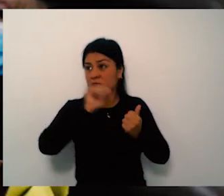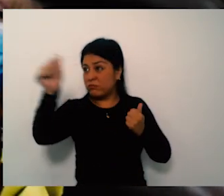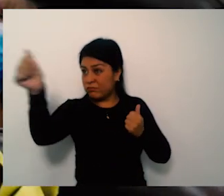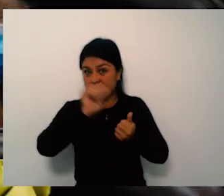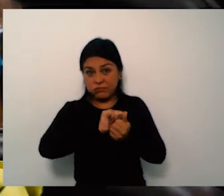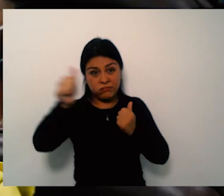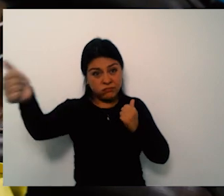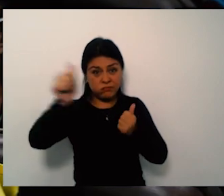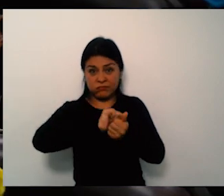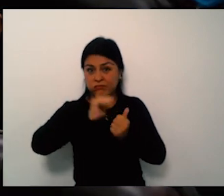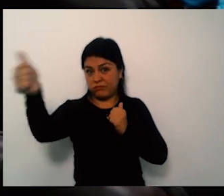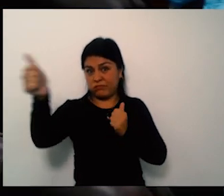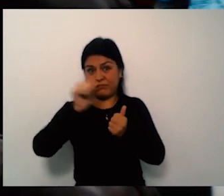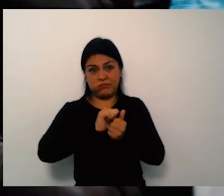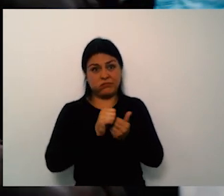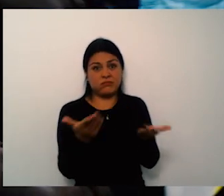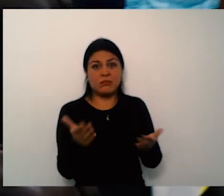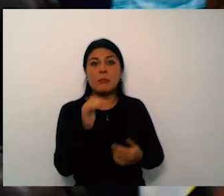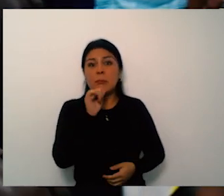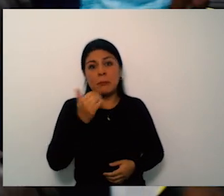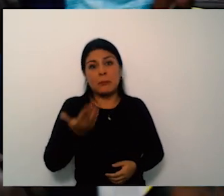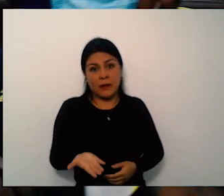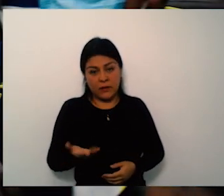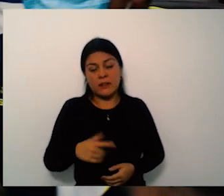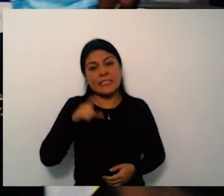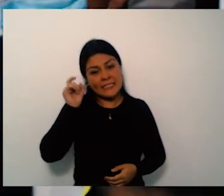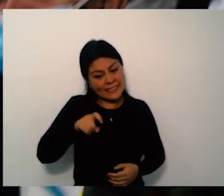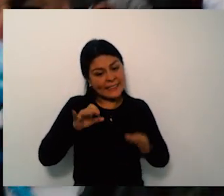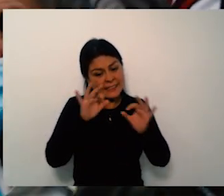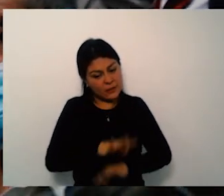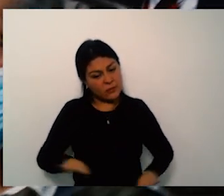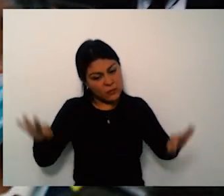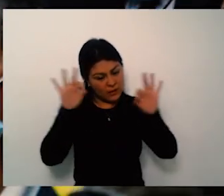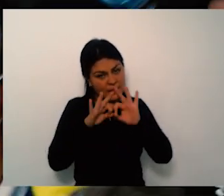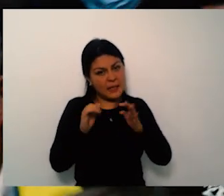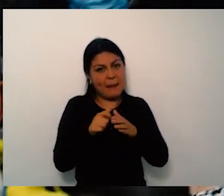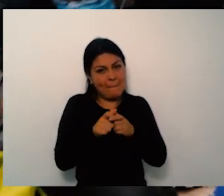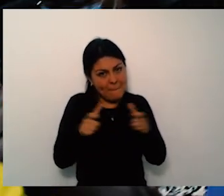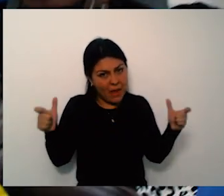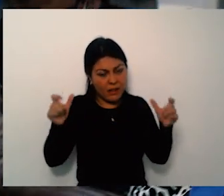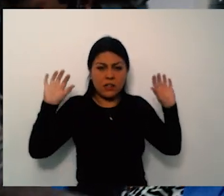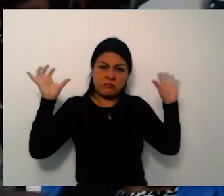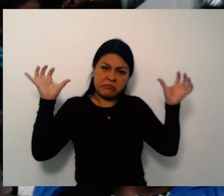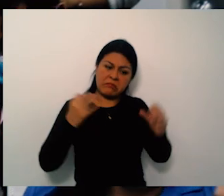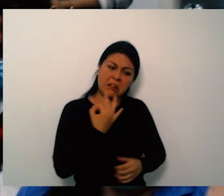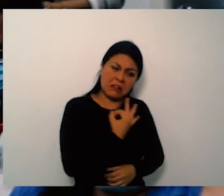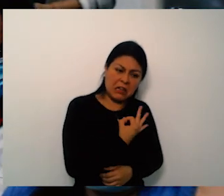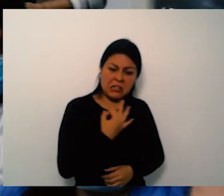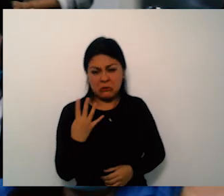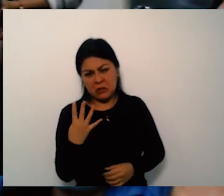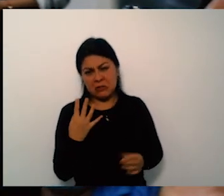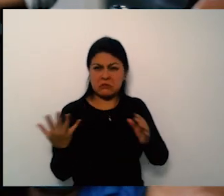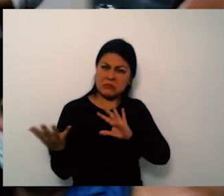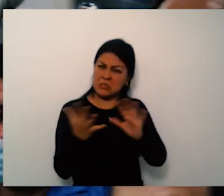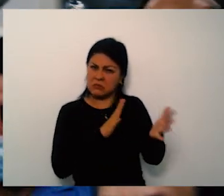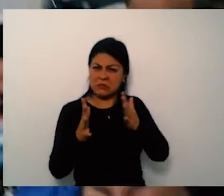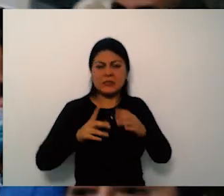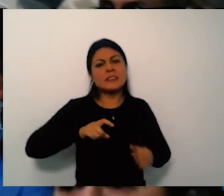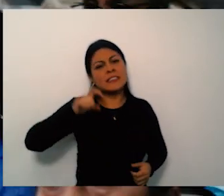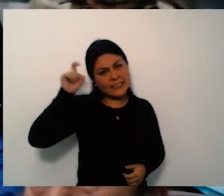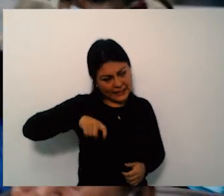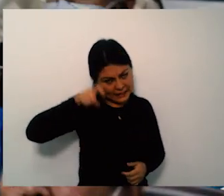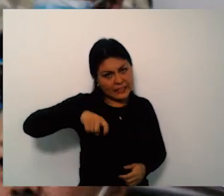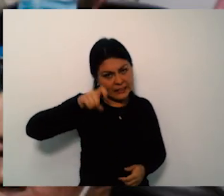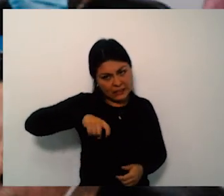población requiere otras especialidades para mirar si por lo menos uno cada dos meses o cada tres meses